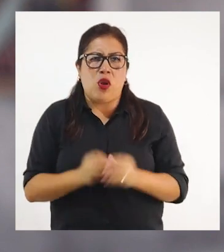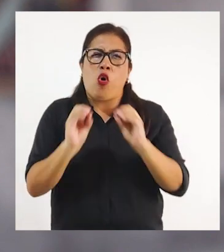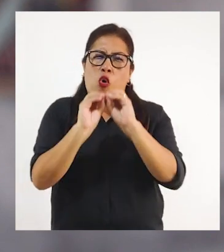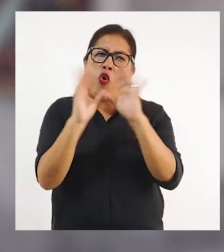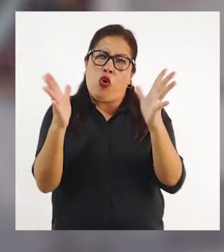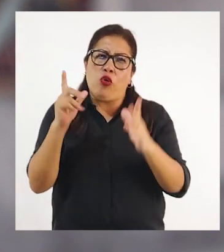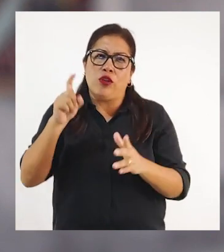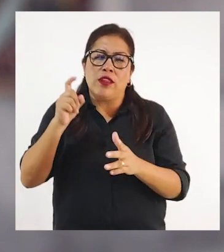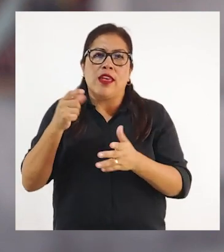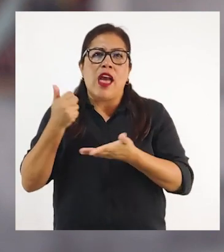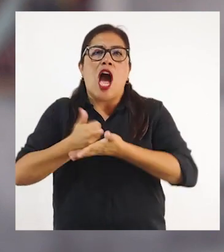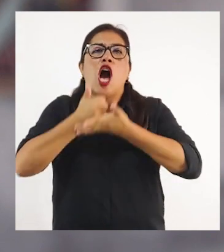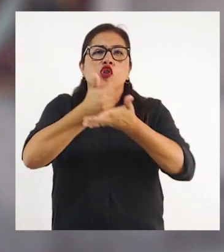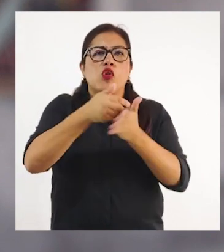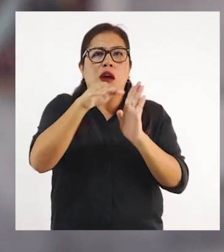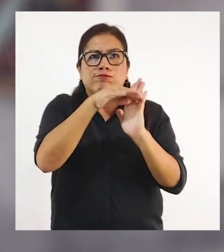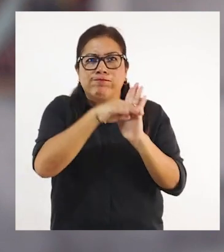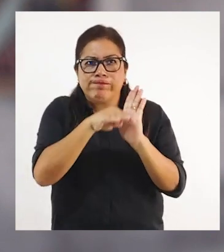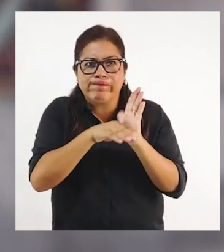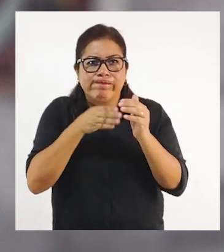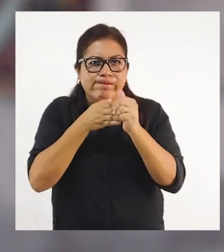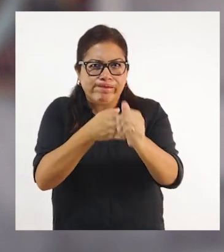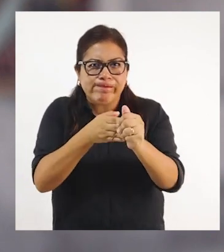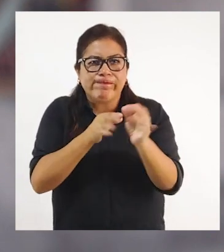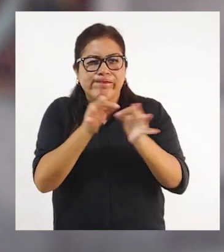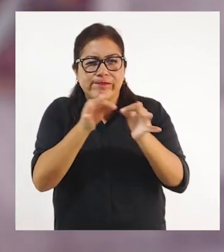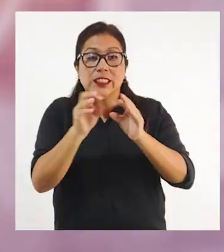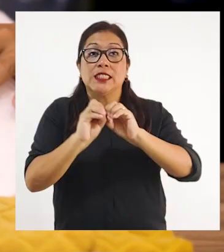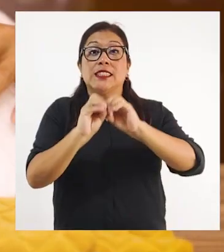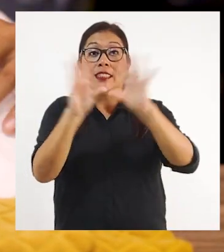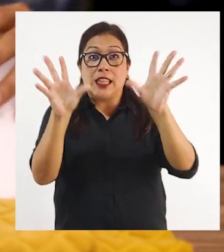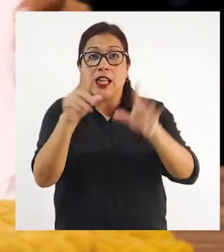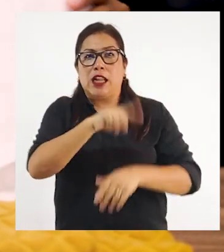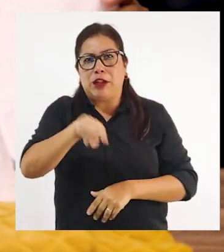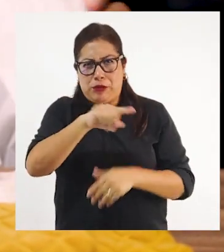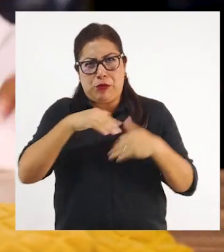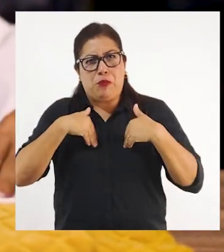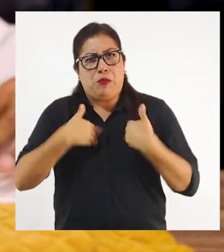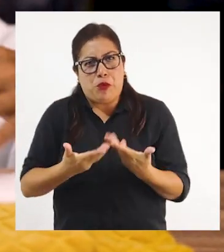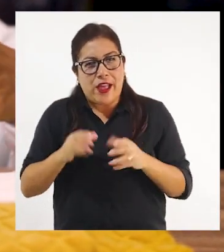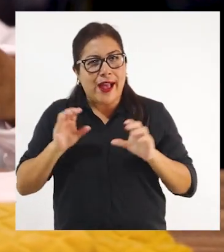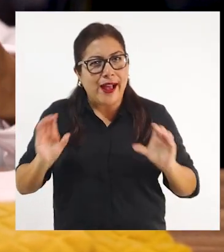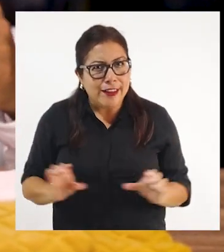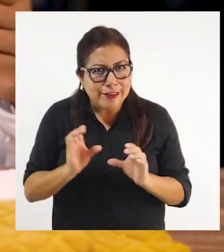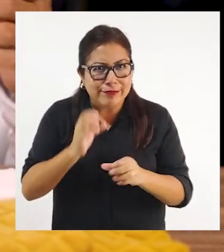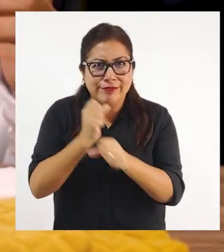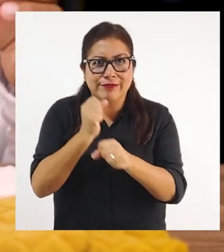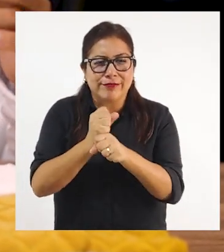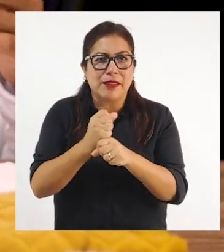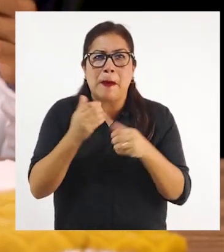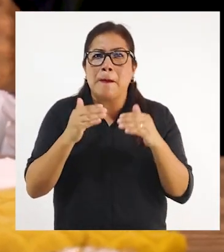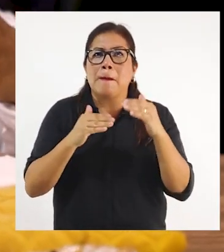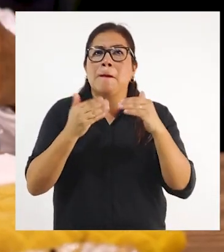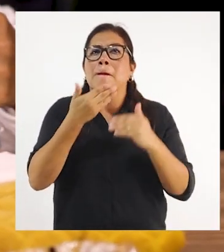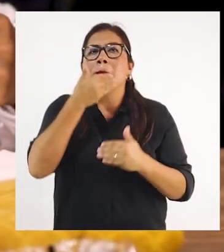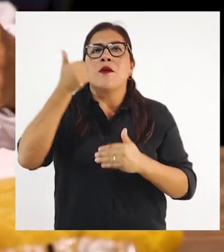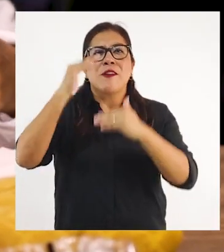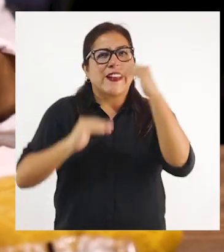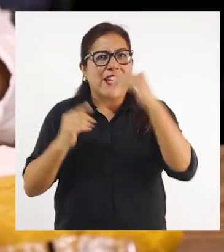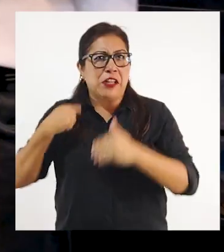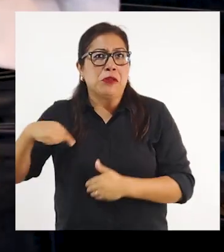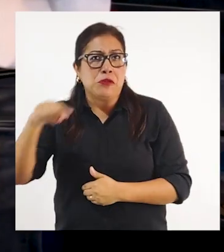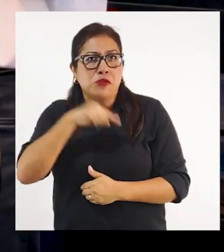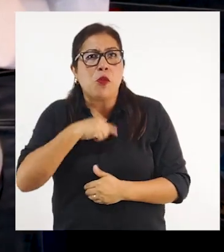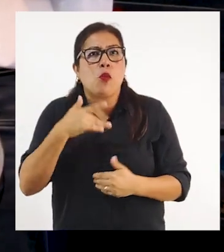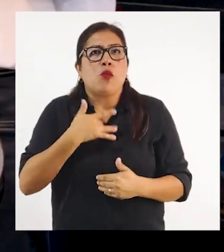obviamente dándole las instrucciones adecuadas y siendo más pauteados. Ellos pueden desarrollar, es más, muchas más habilidades que